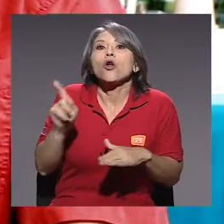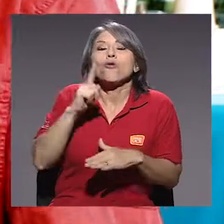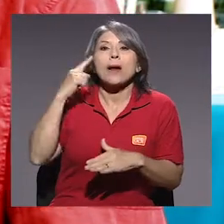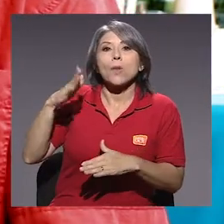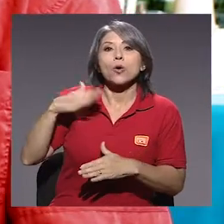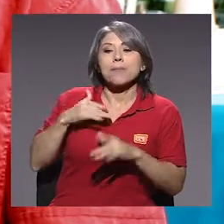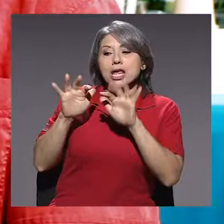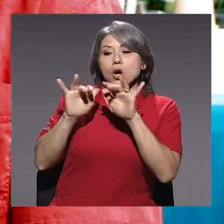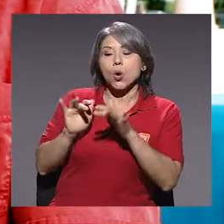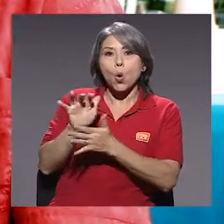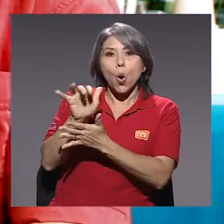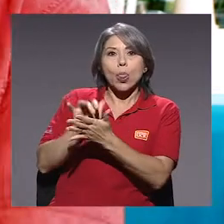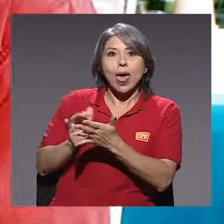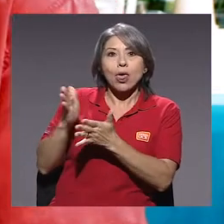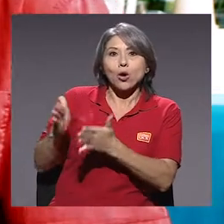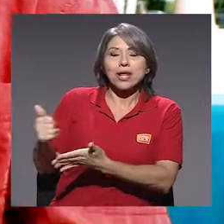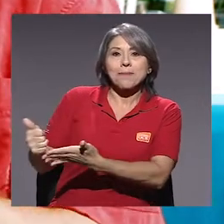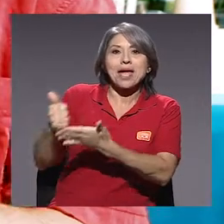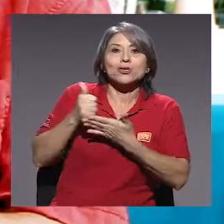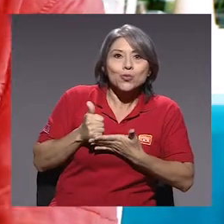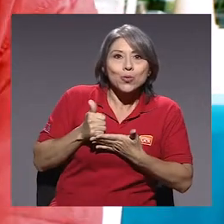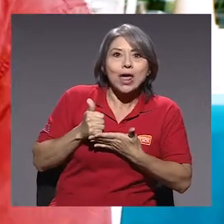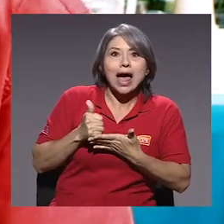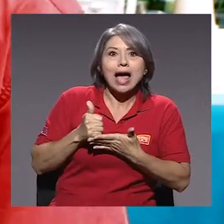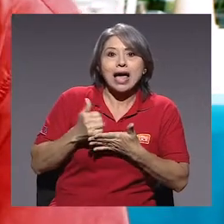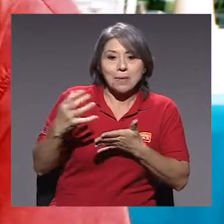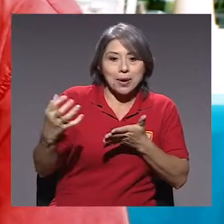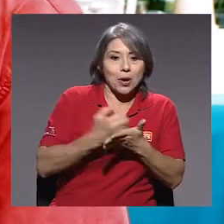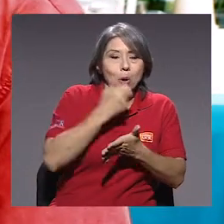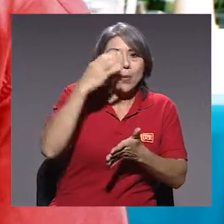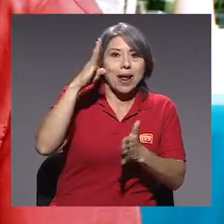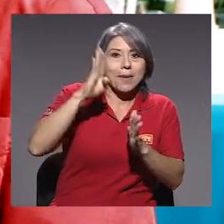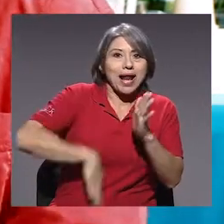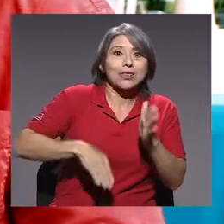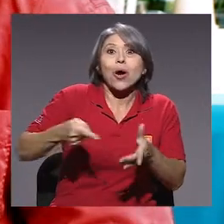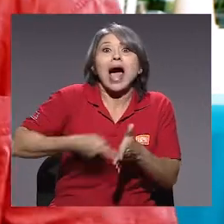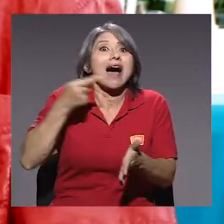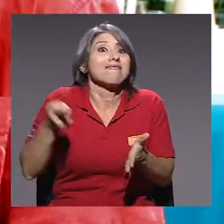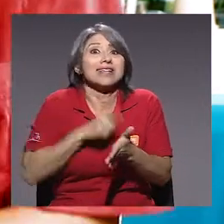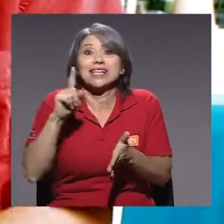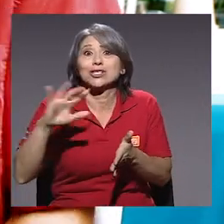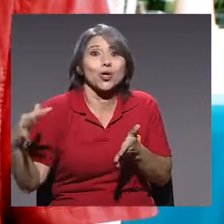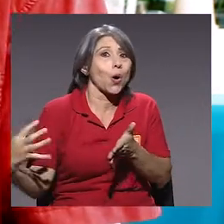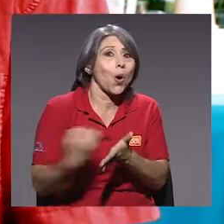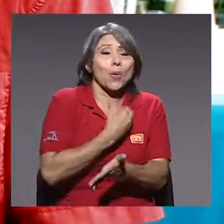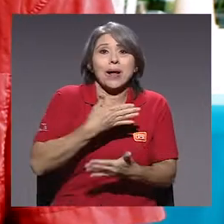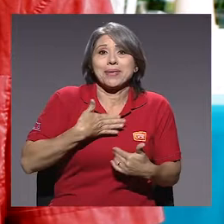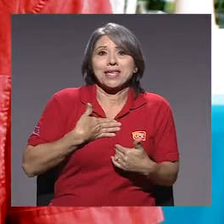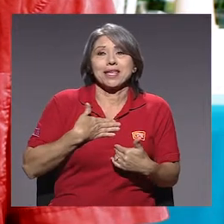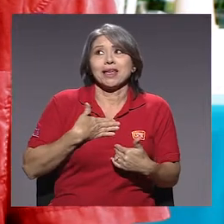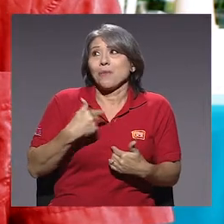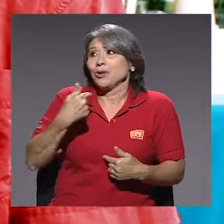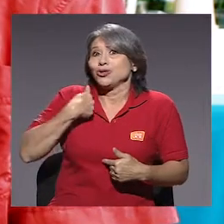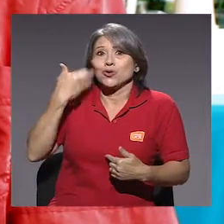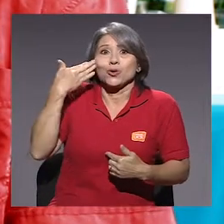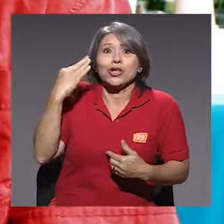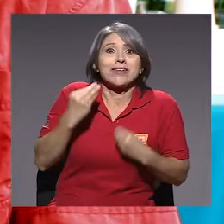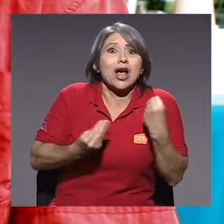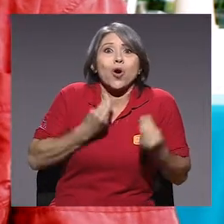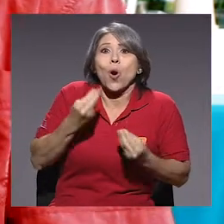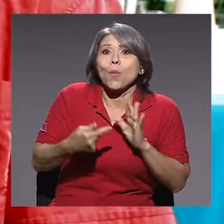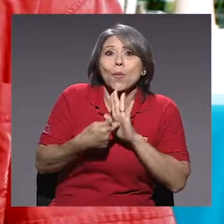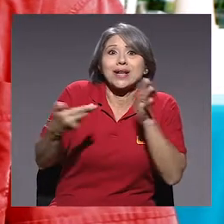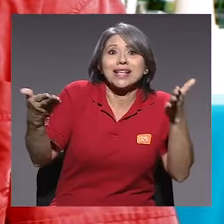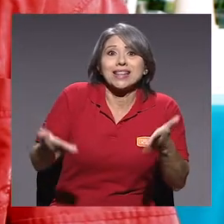fuera por mi contador que me ayuda, me hace un súper descuento y a veces ni siquiera me cobra, no tendría idea cómo presentarlo. Lo